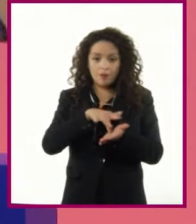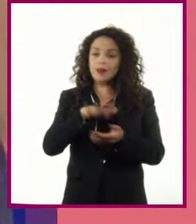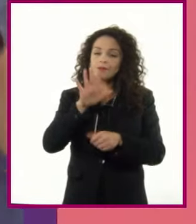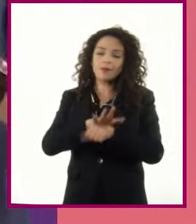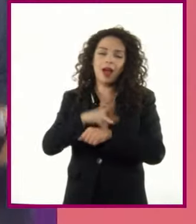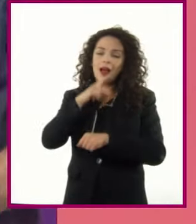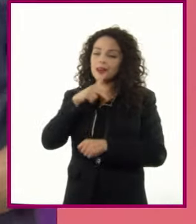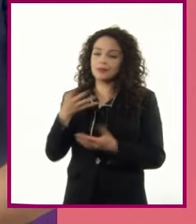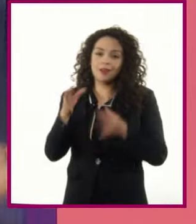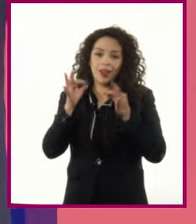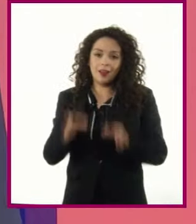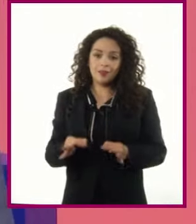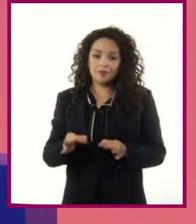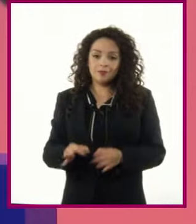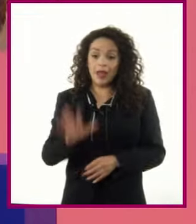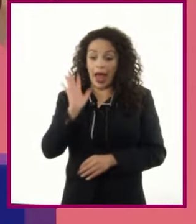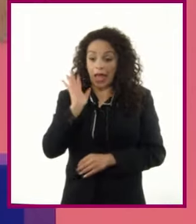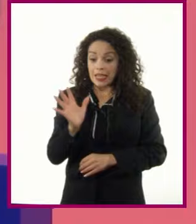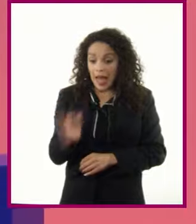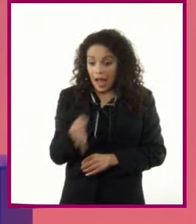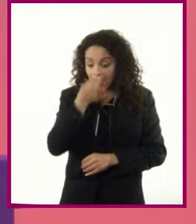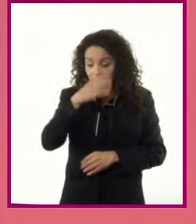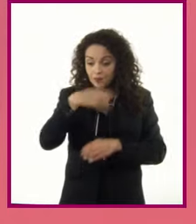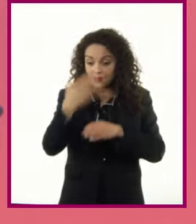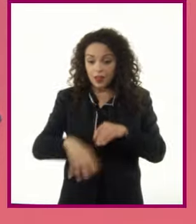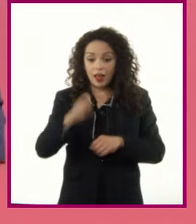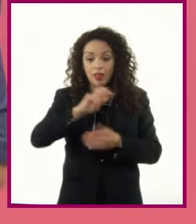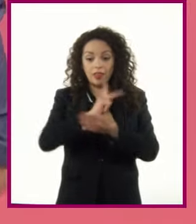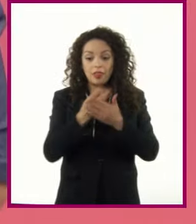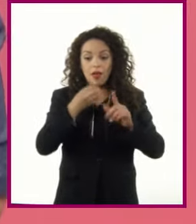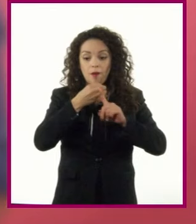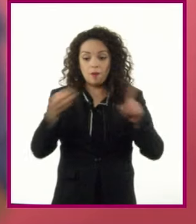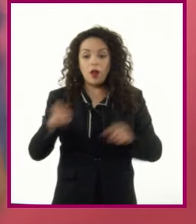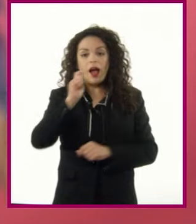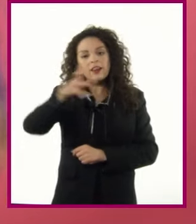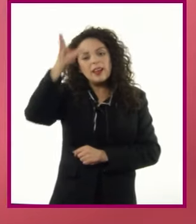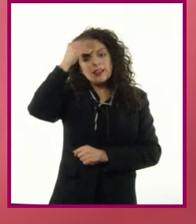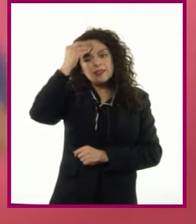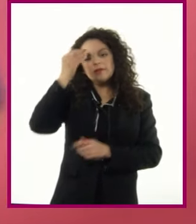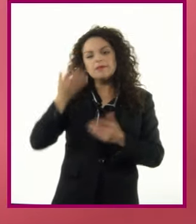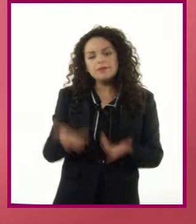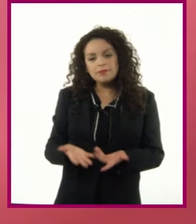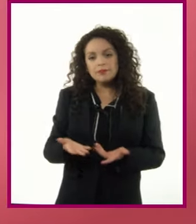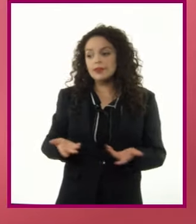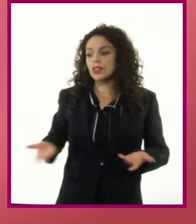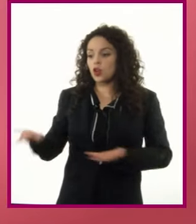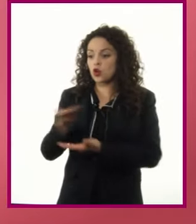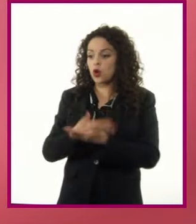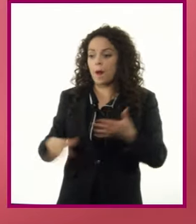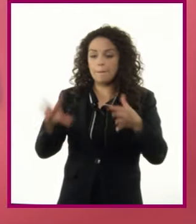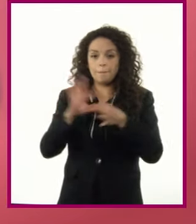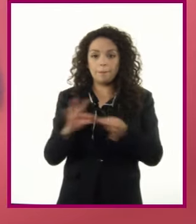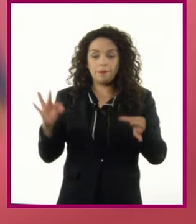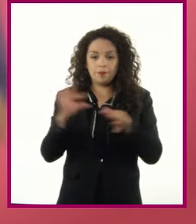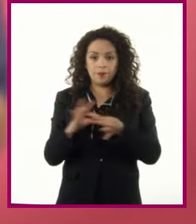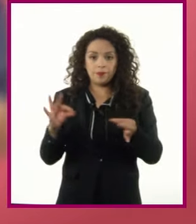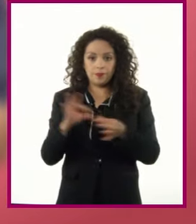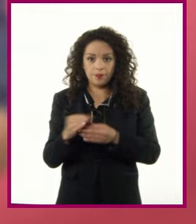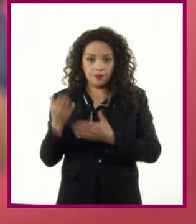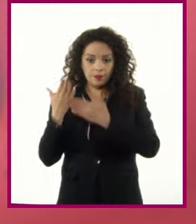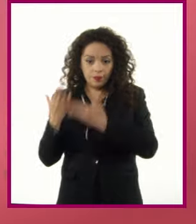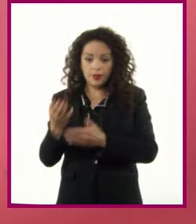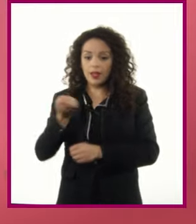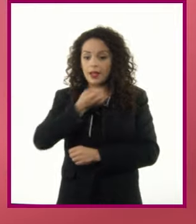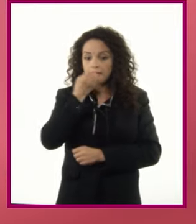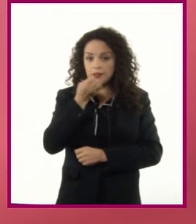Estamos por finalizar esta sesión en la que el aprendizaje esperado fue Comparte la lectura de textos propios en eventos